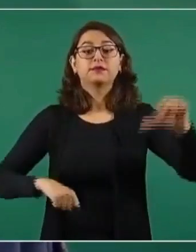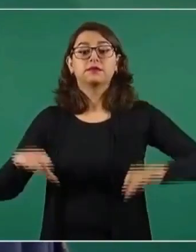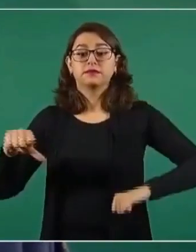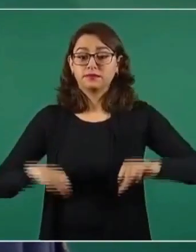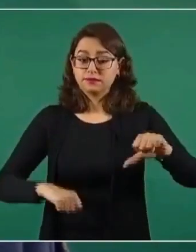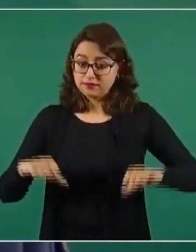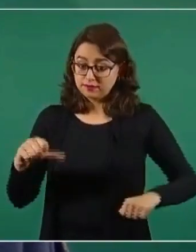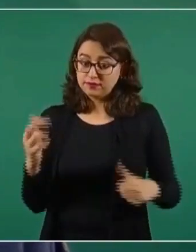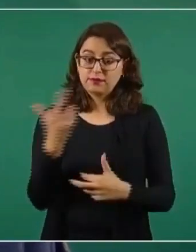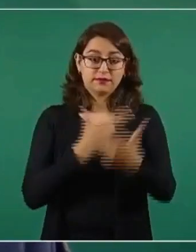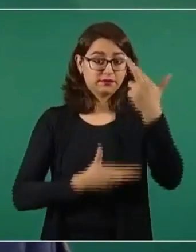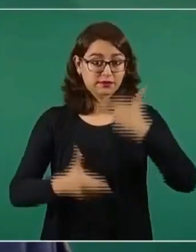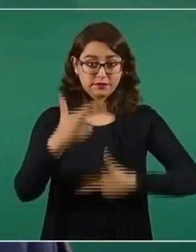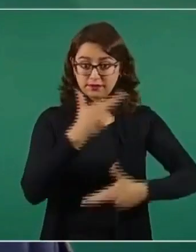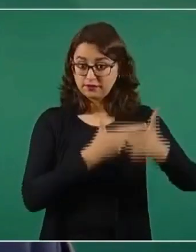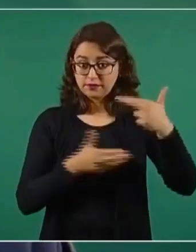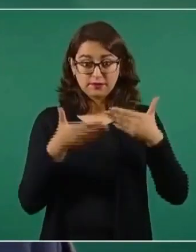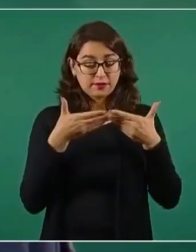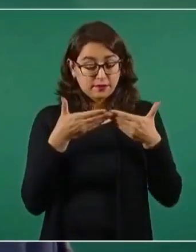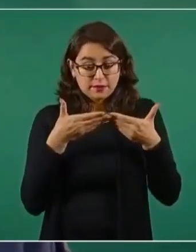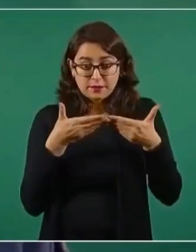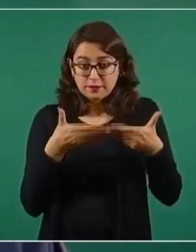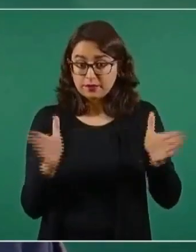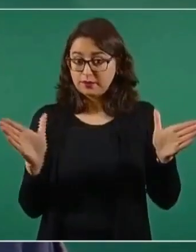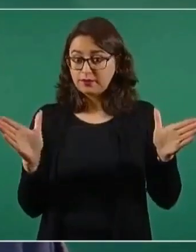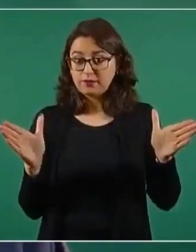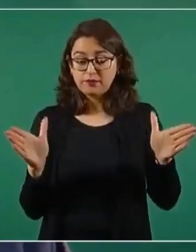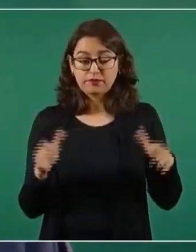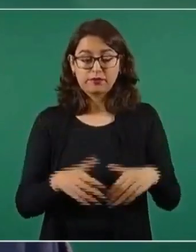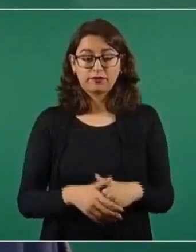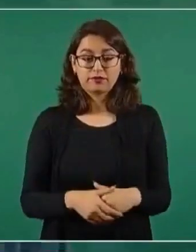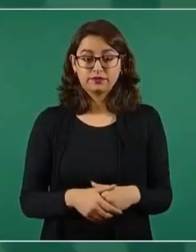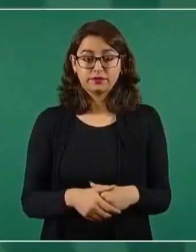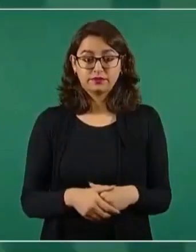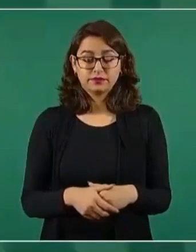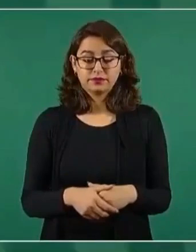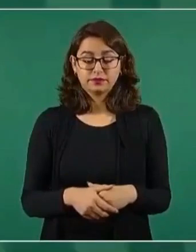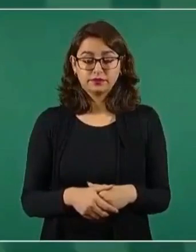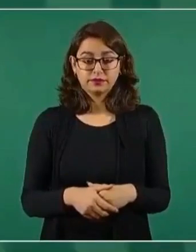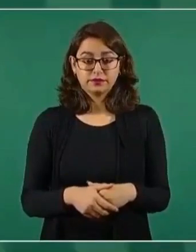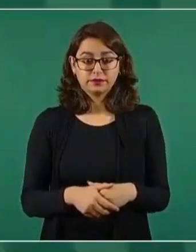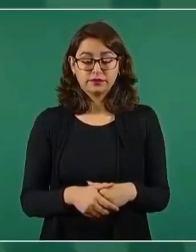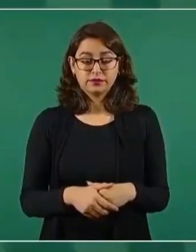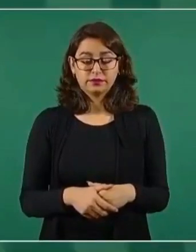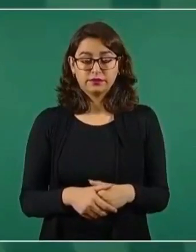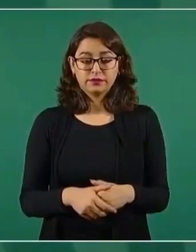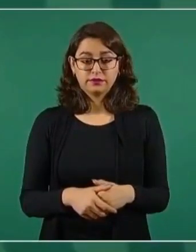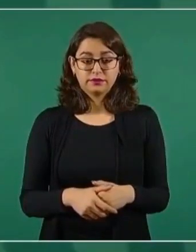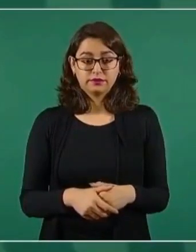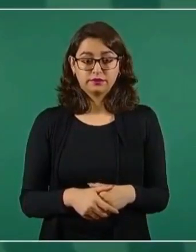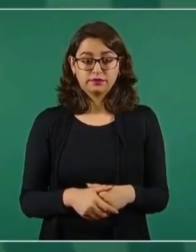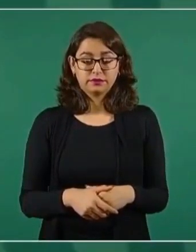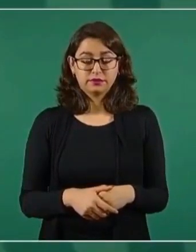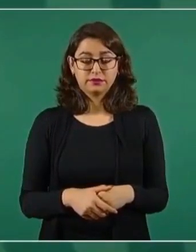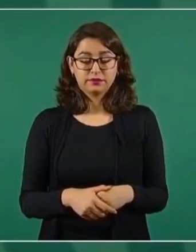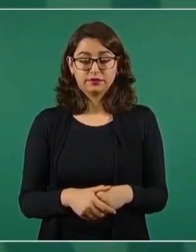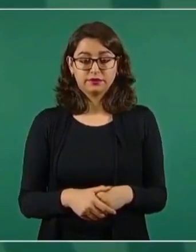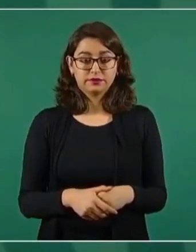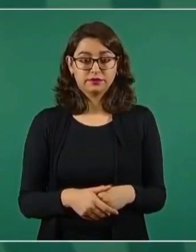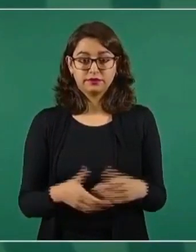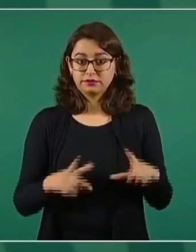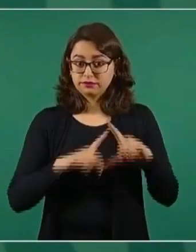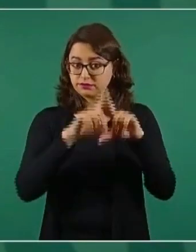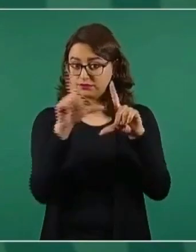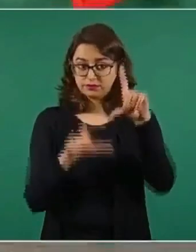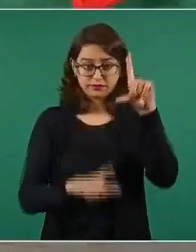como en todo el